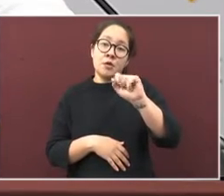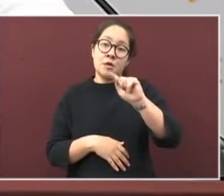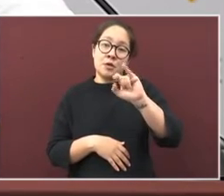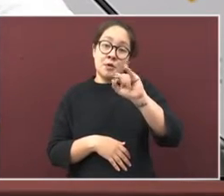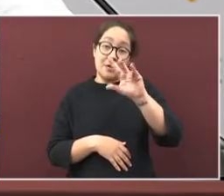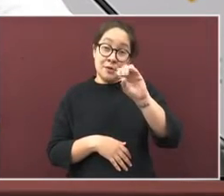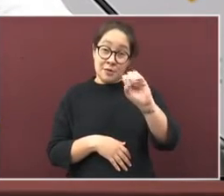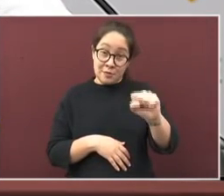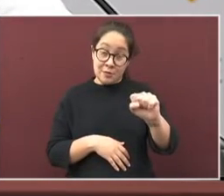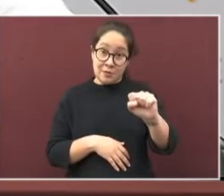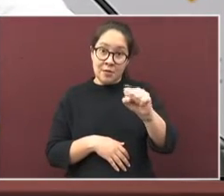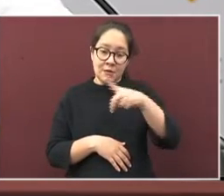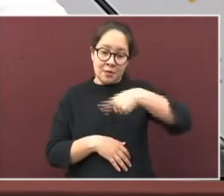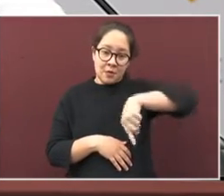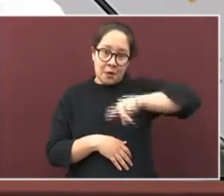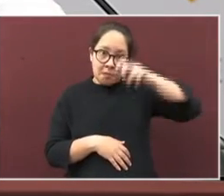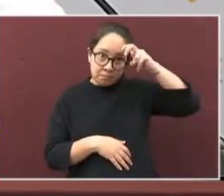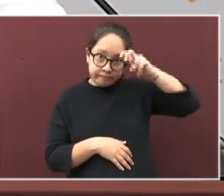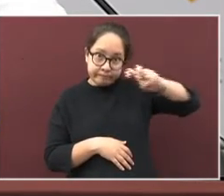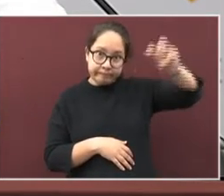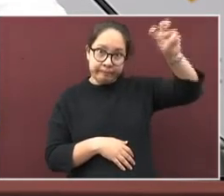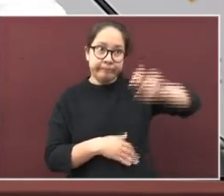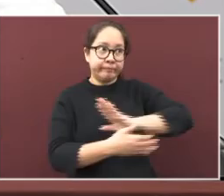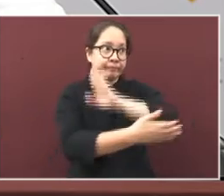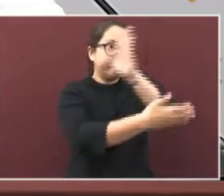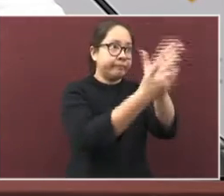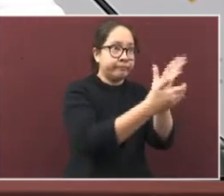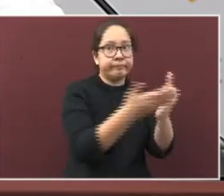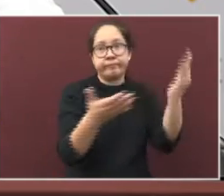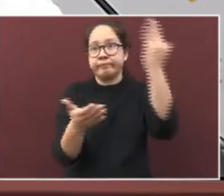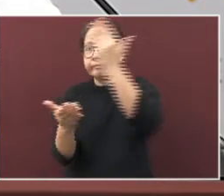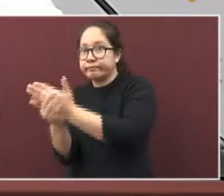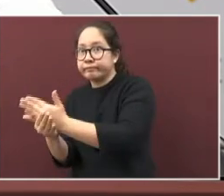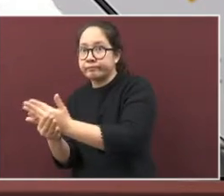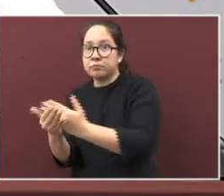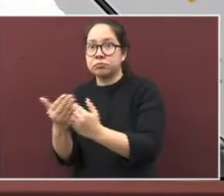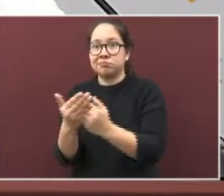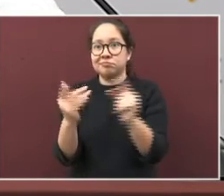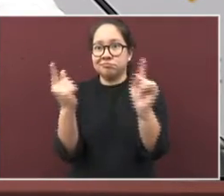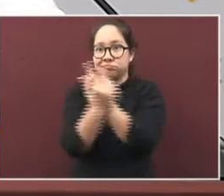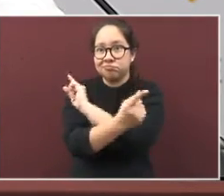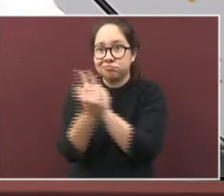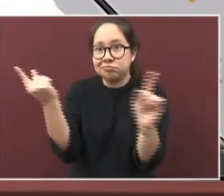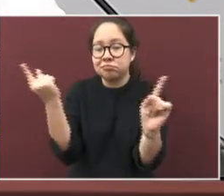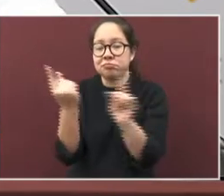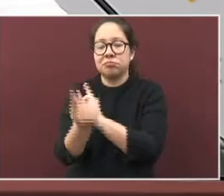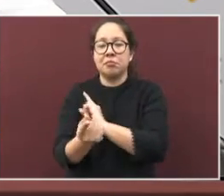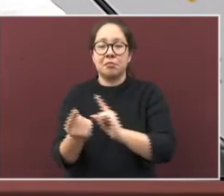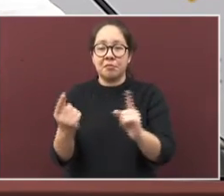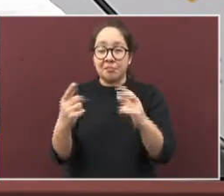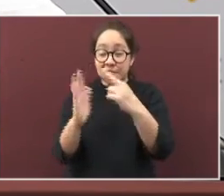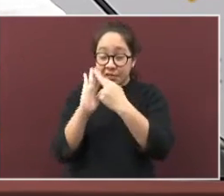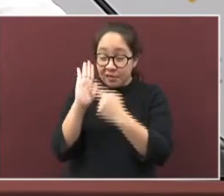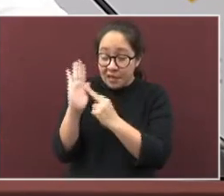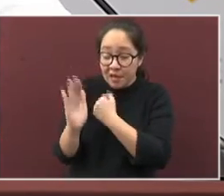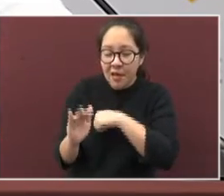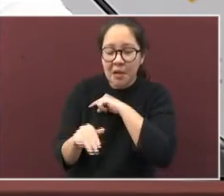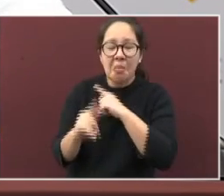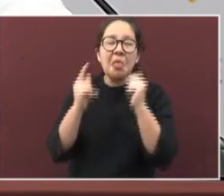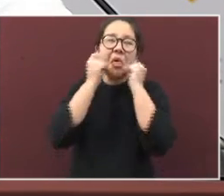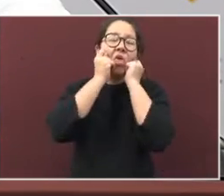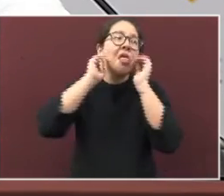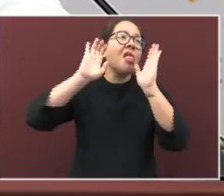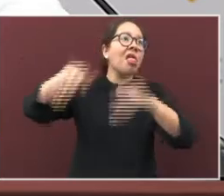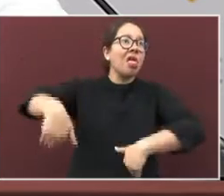de una ciudad a otra y muy probablemente bajan la guardia y eso propicia